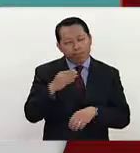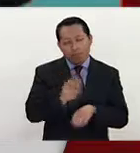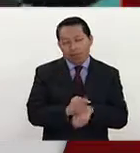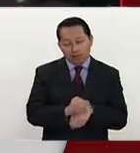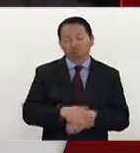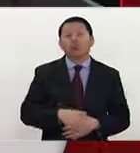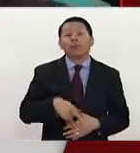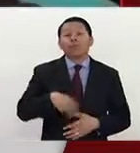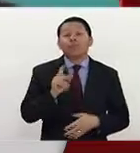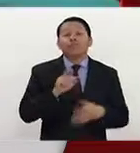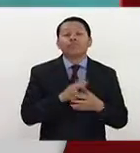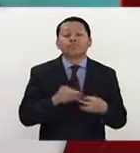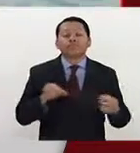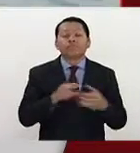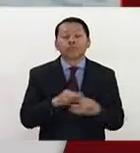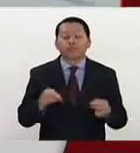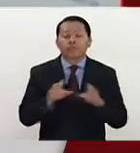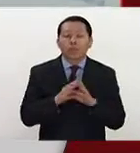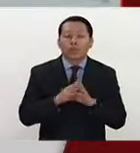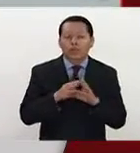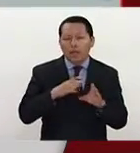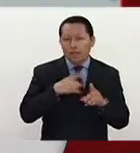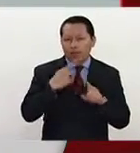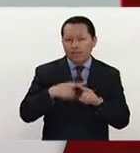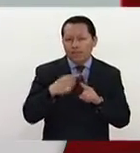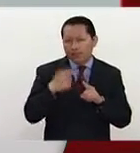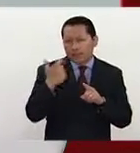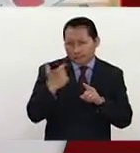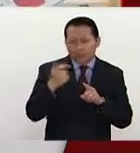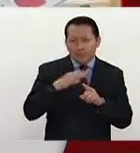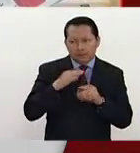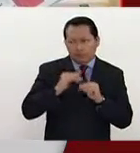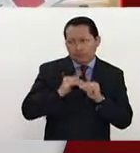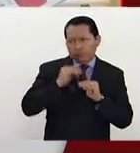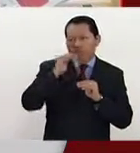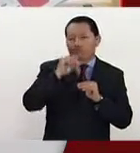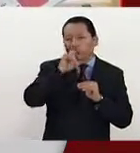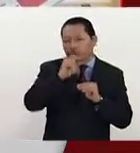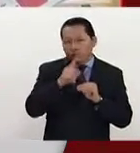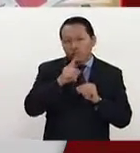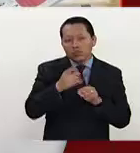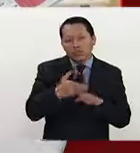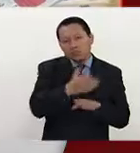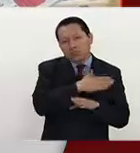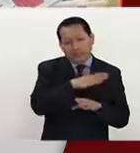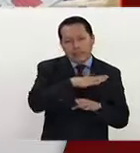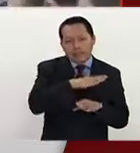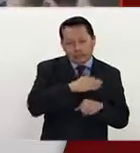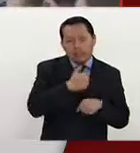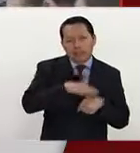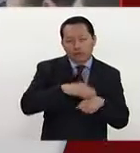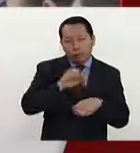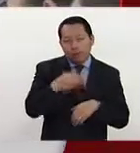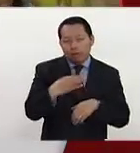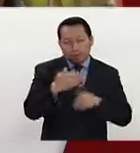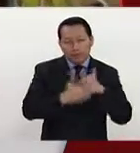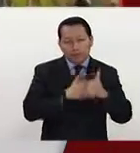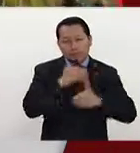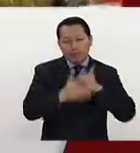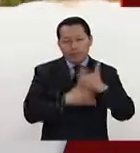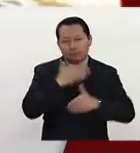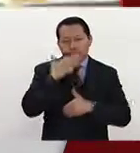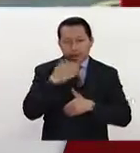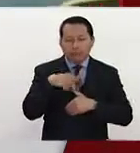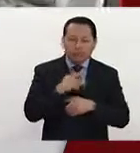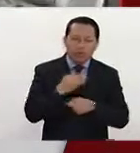que reconocer que, por ejemplo, los mercados financieros sí se encuentran altos históricos, que claro que habían venido ya desde la administración de Barack Obama, sin embargo, sí